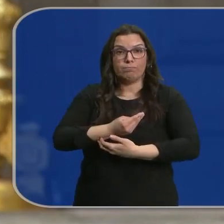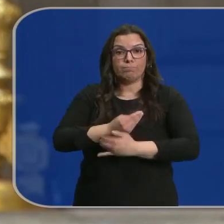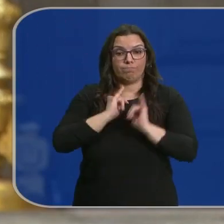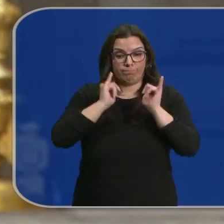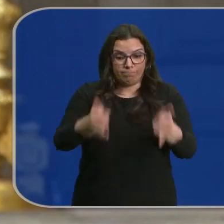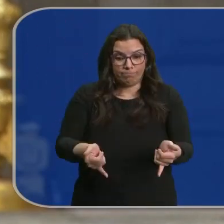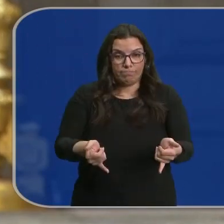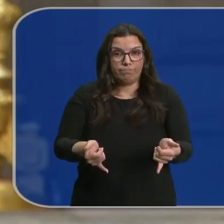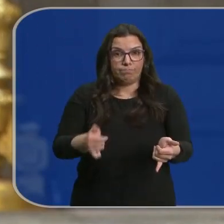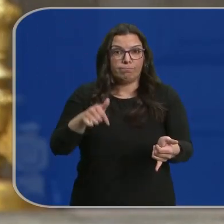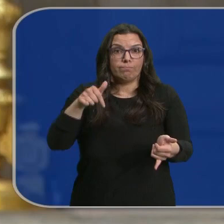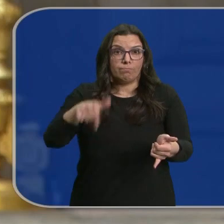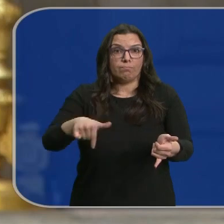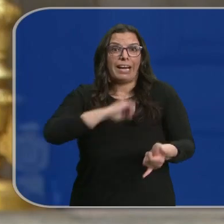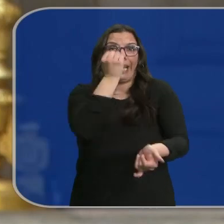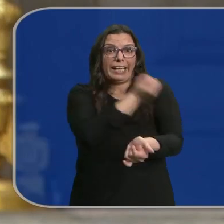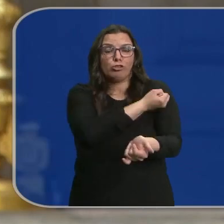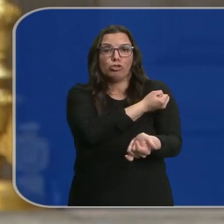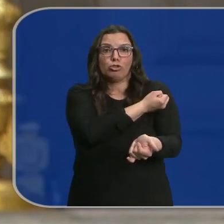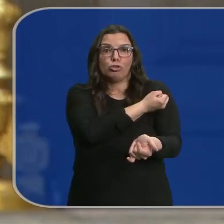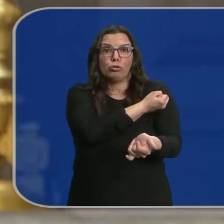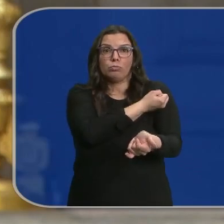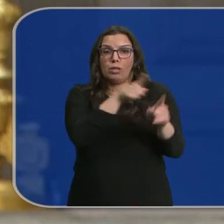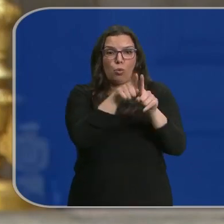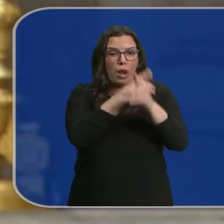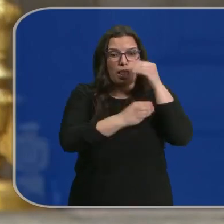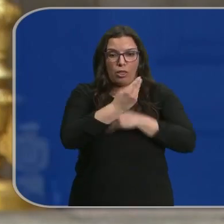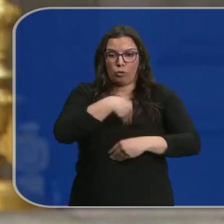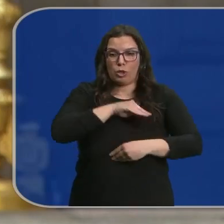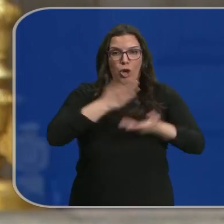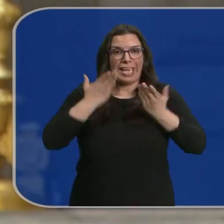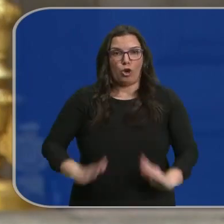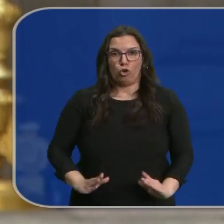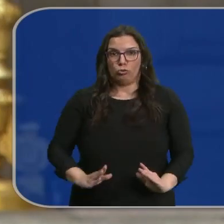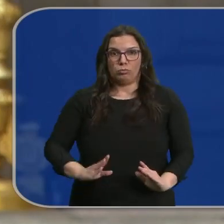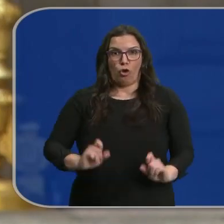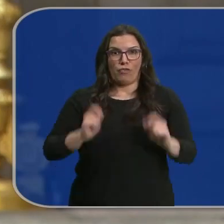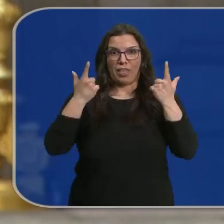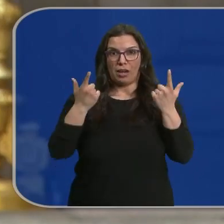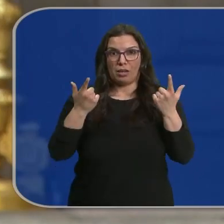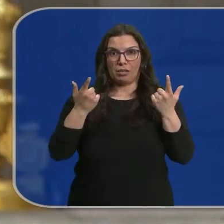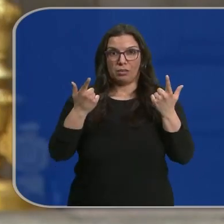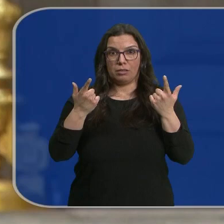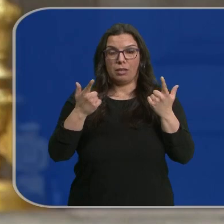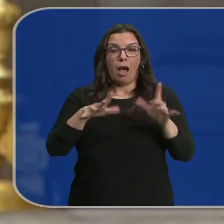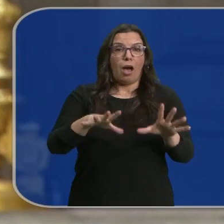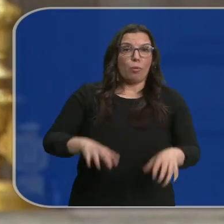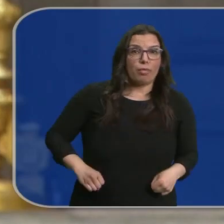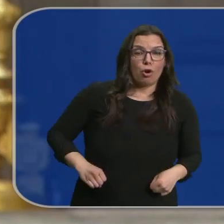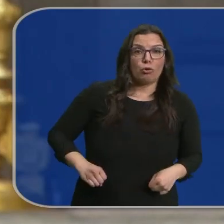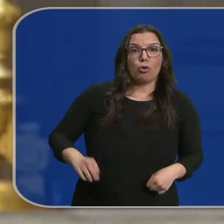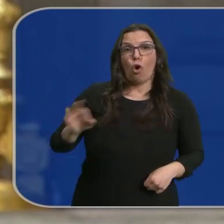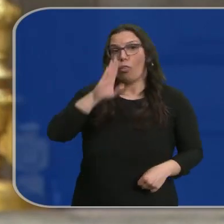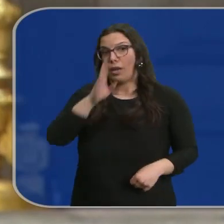se les inscribe como españoles y como hijos. Bien en régimen de adopción o bien